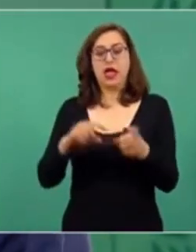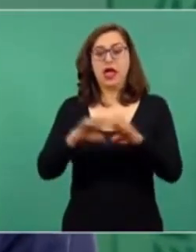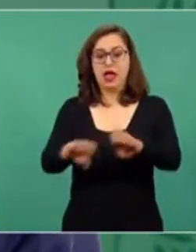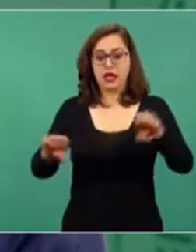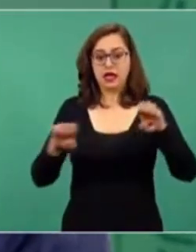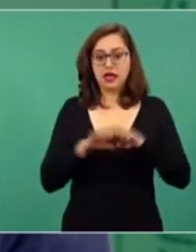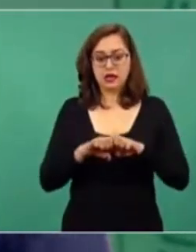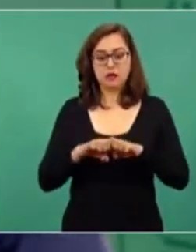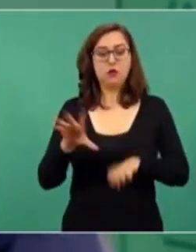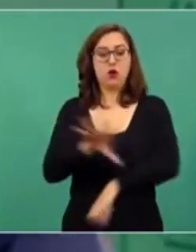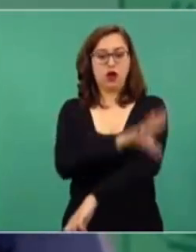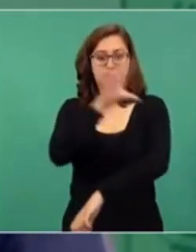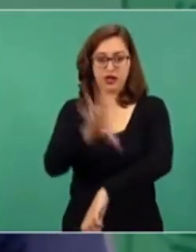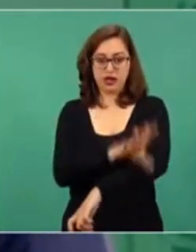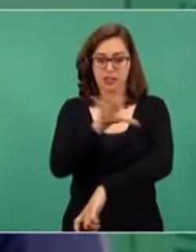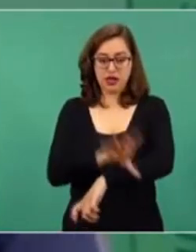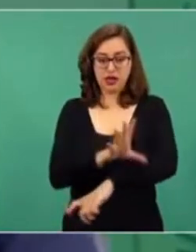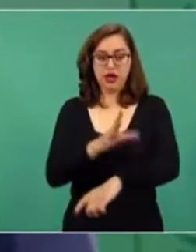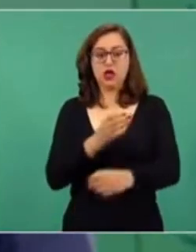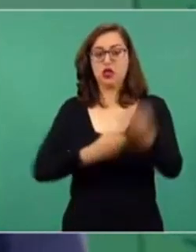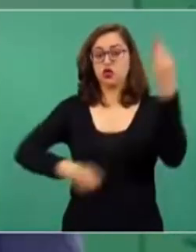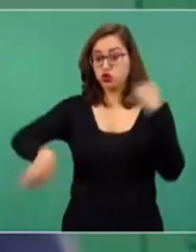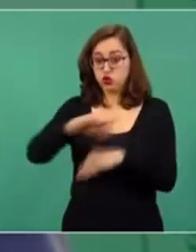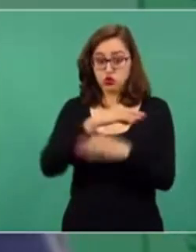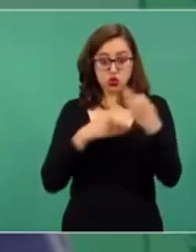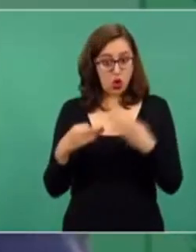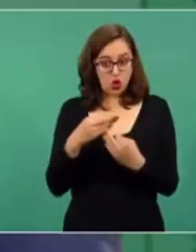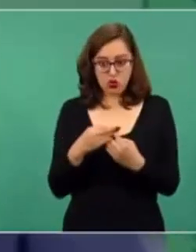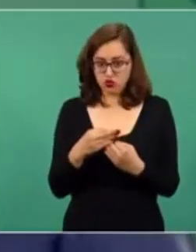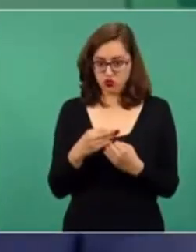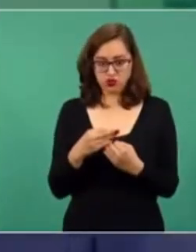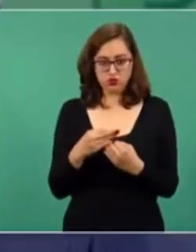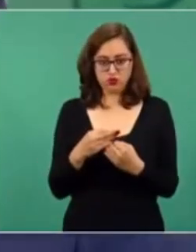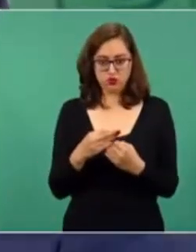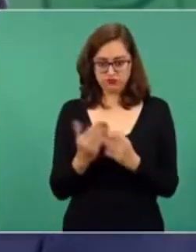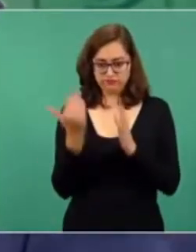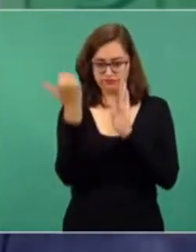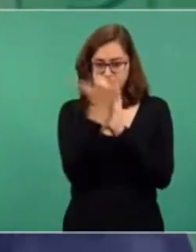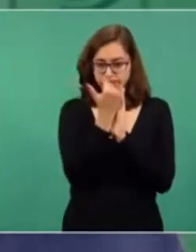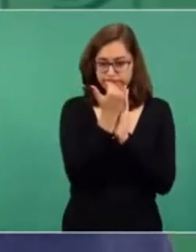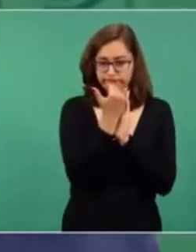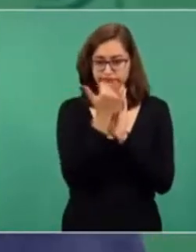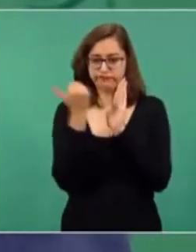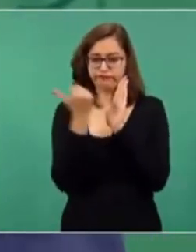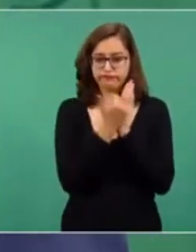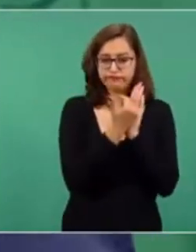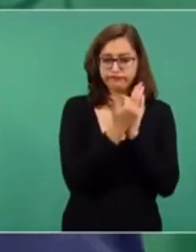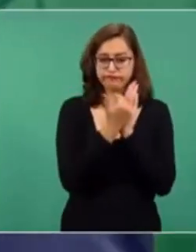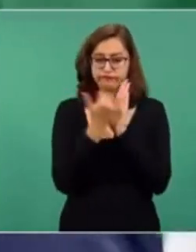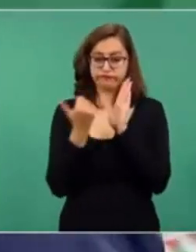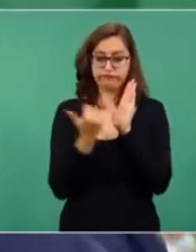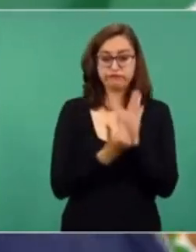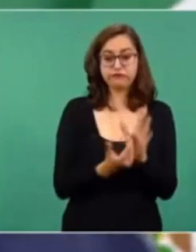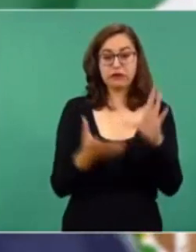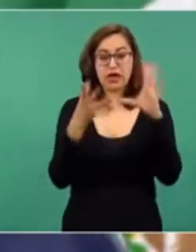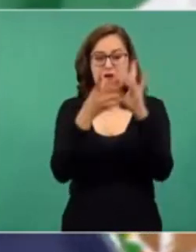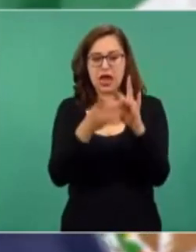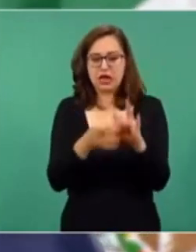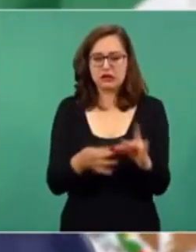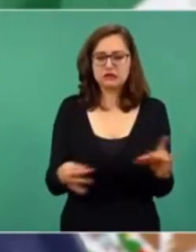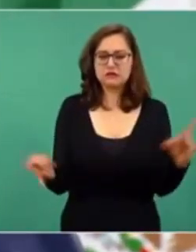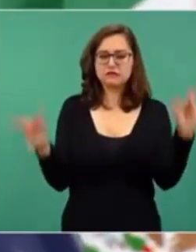de Energía, van a explicar de manera sencilla